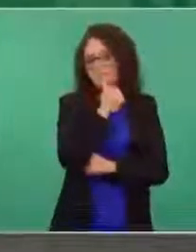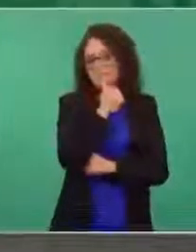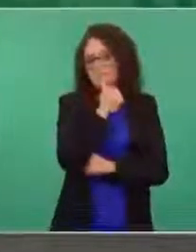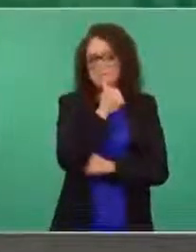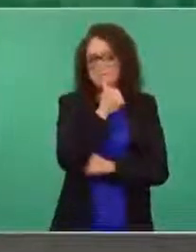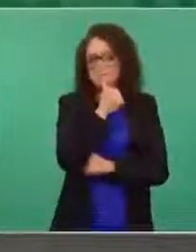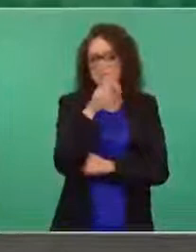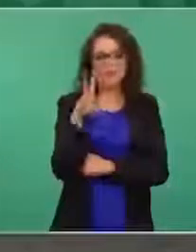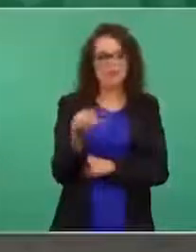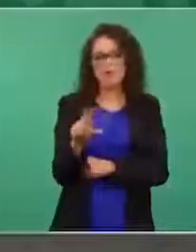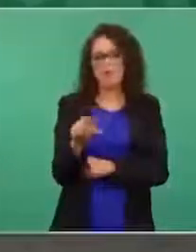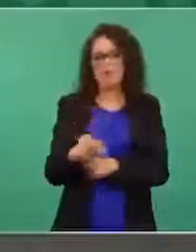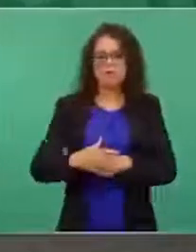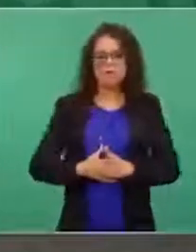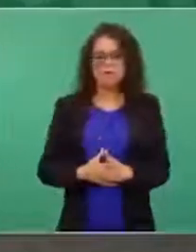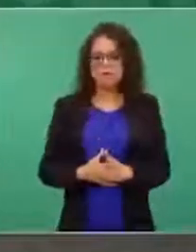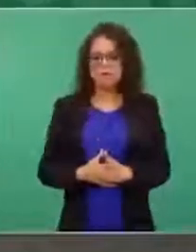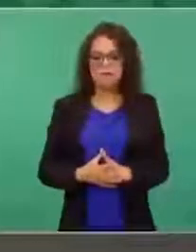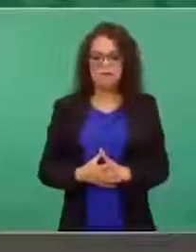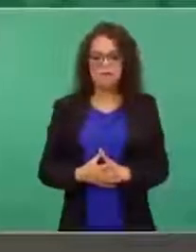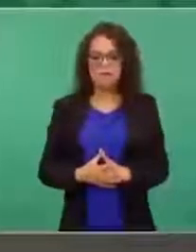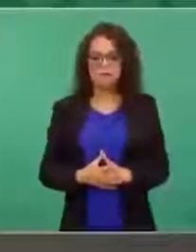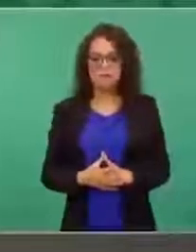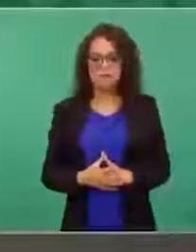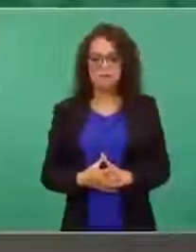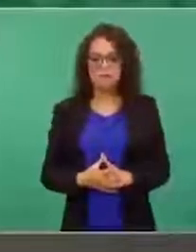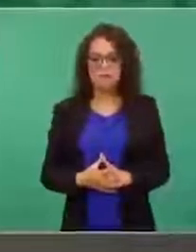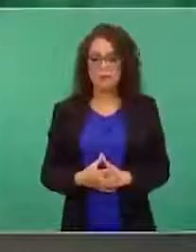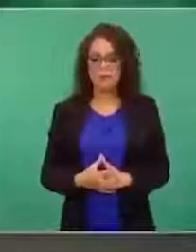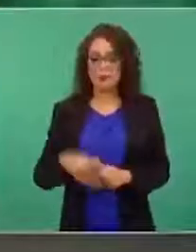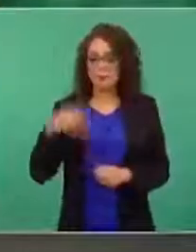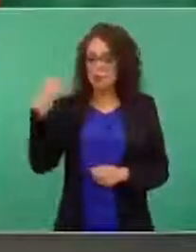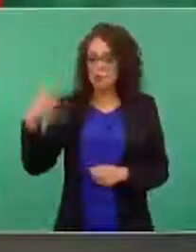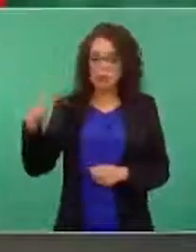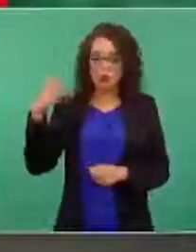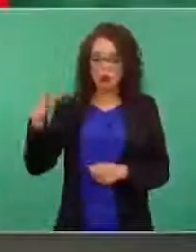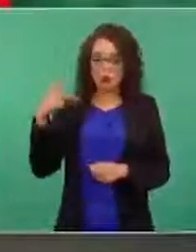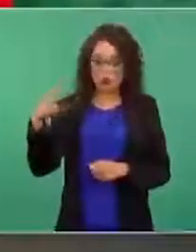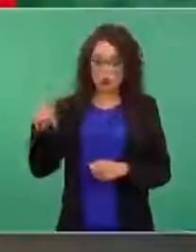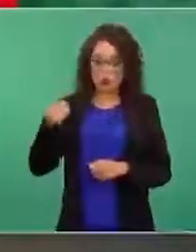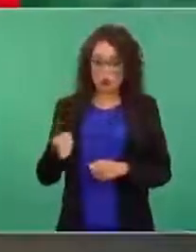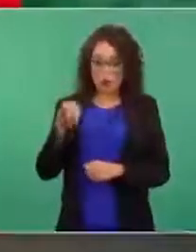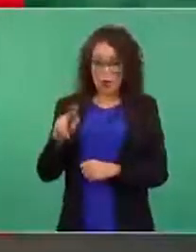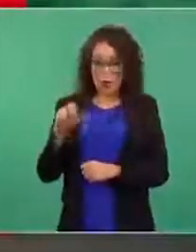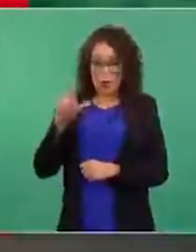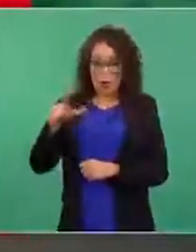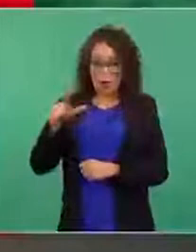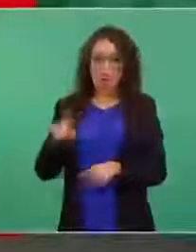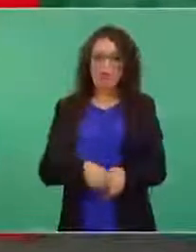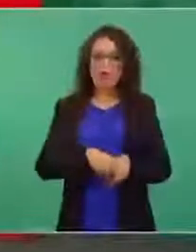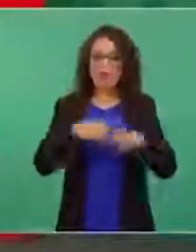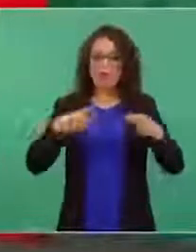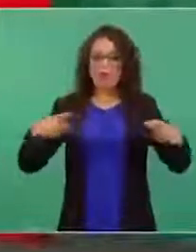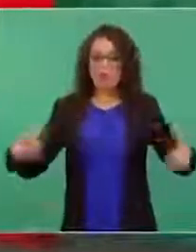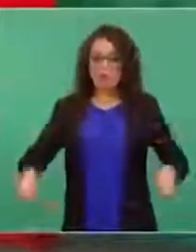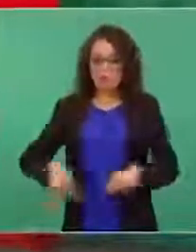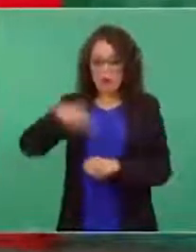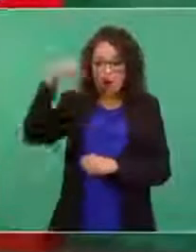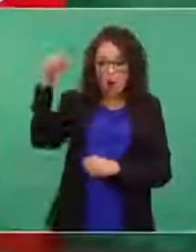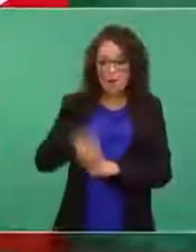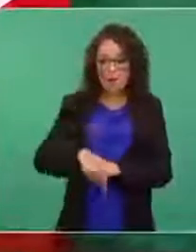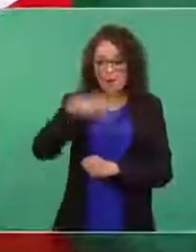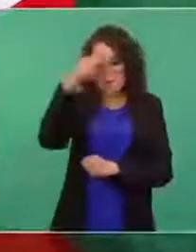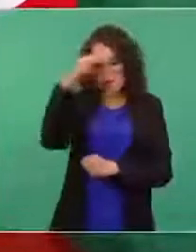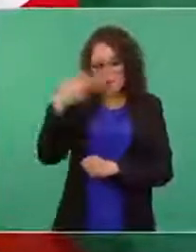Eso tiene que ser un mineral estratégico para el desarrollo de nuestro